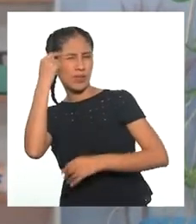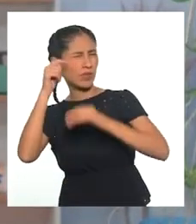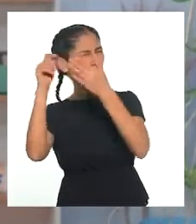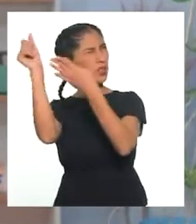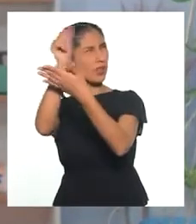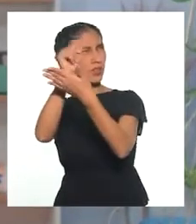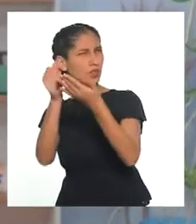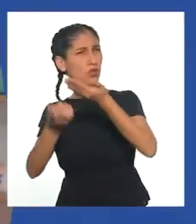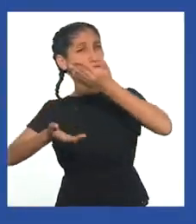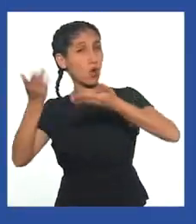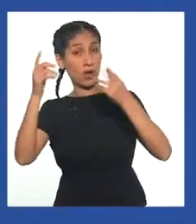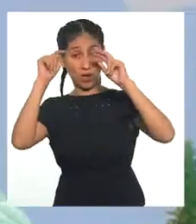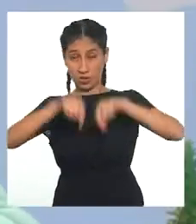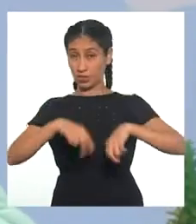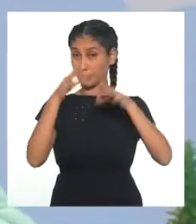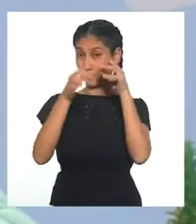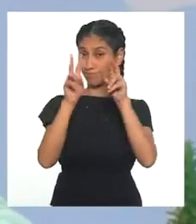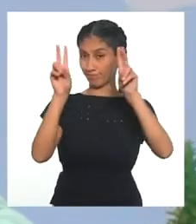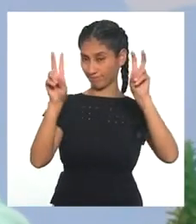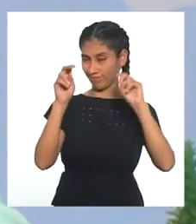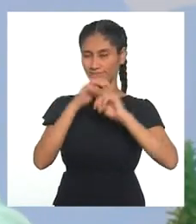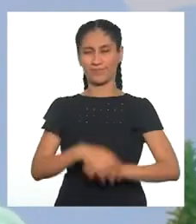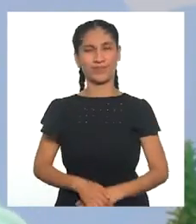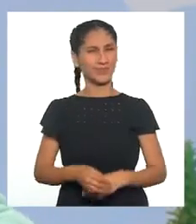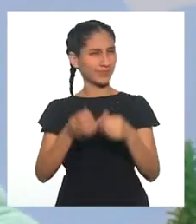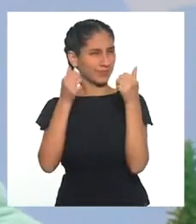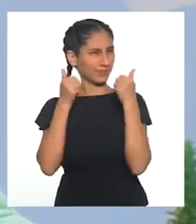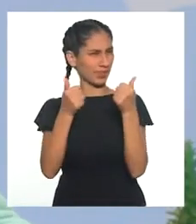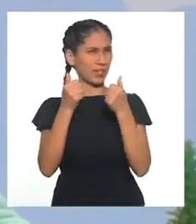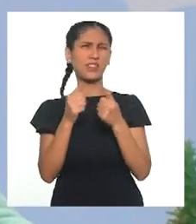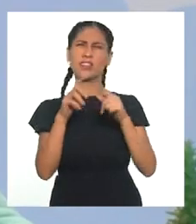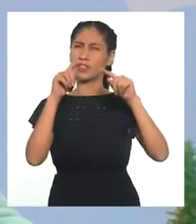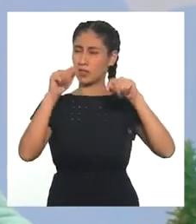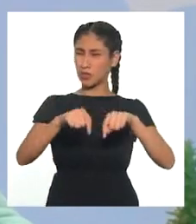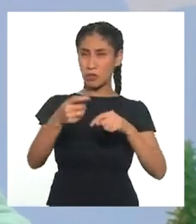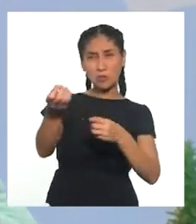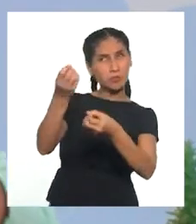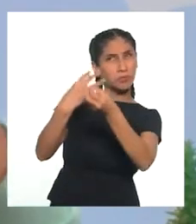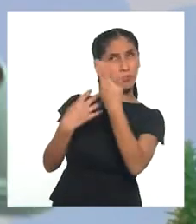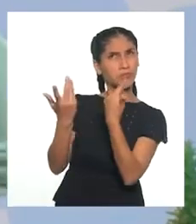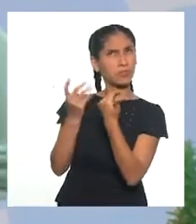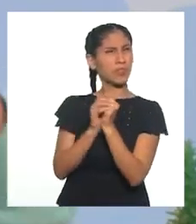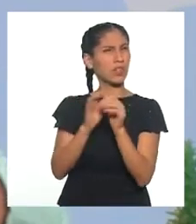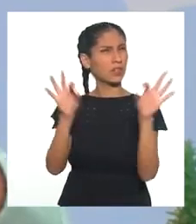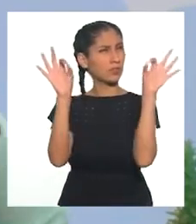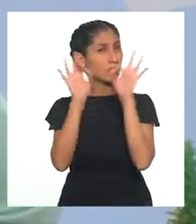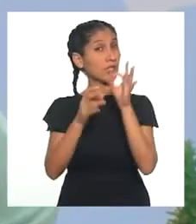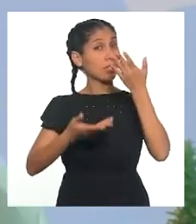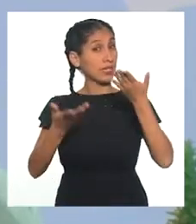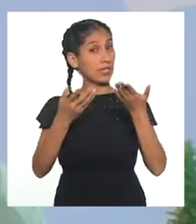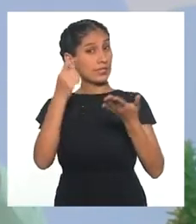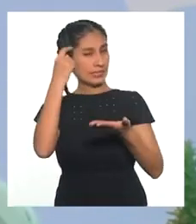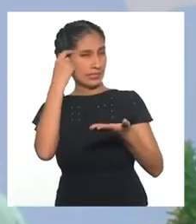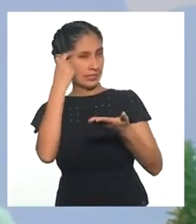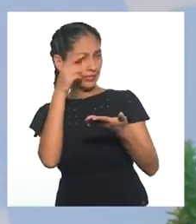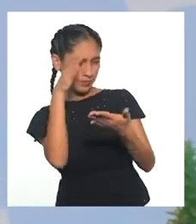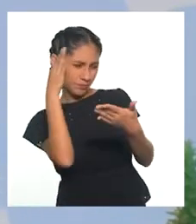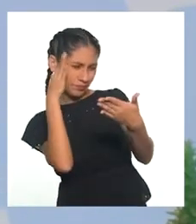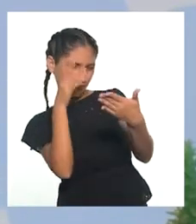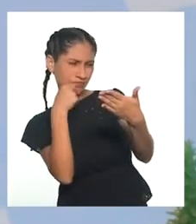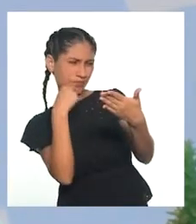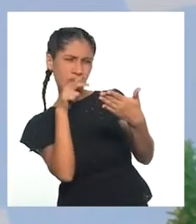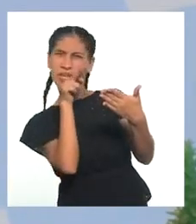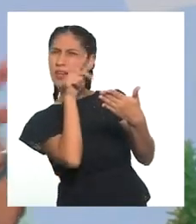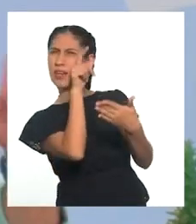ese tema a fondo. Ya, Gugliana. Entonces, según lo que hemos oído, hay que ser muy perspicaz para identificar